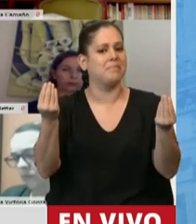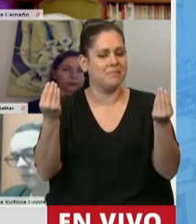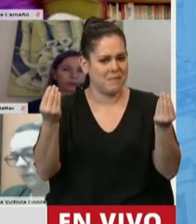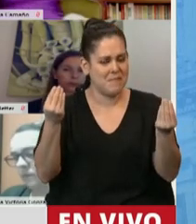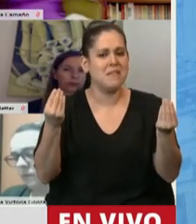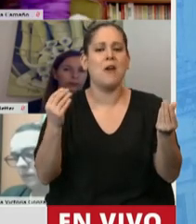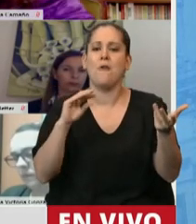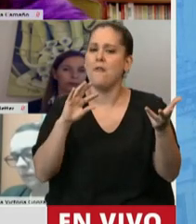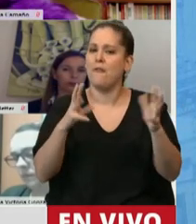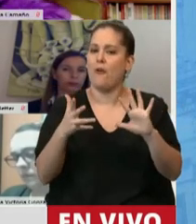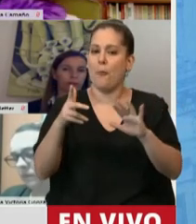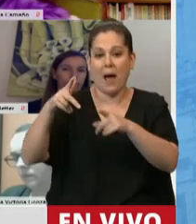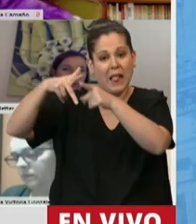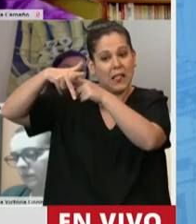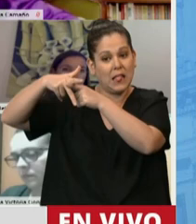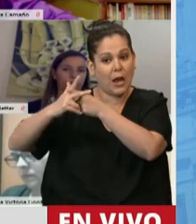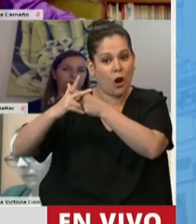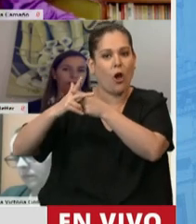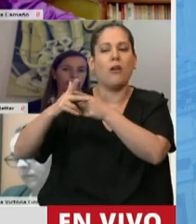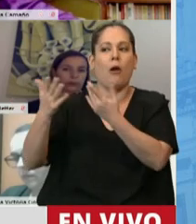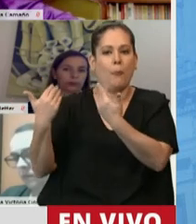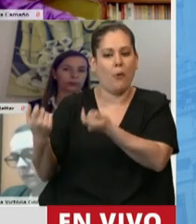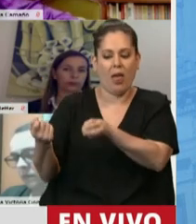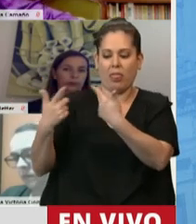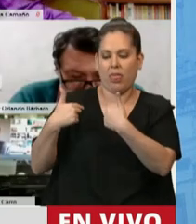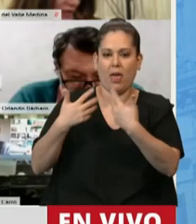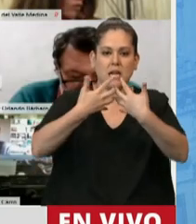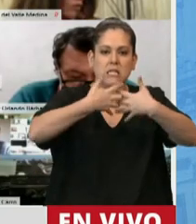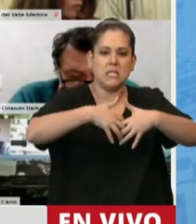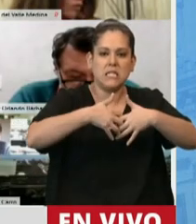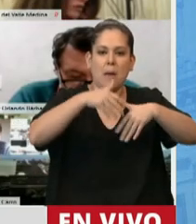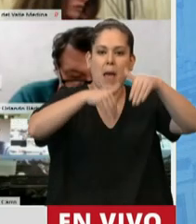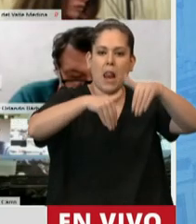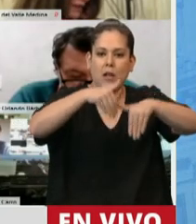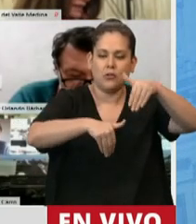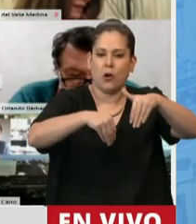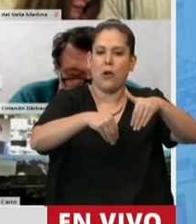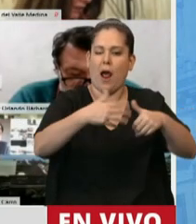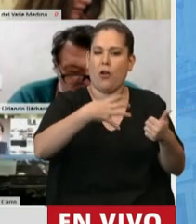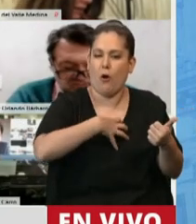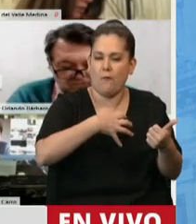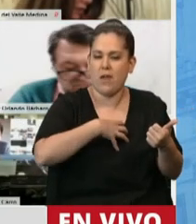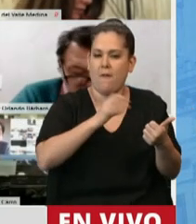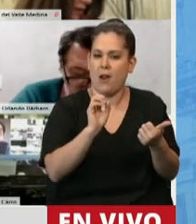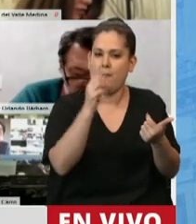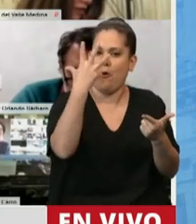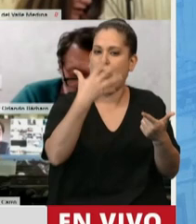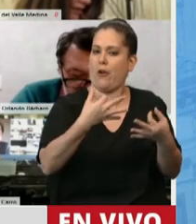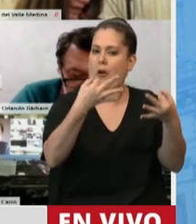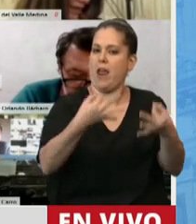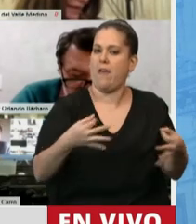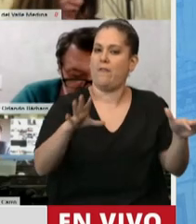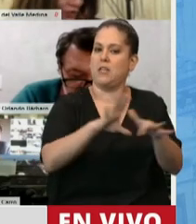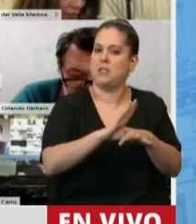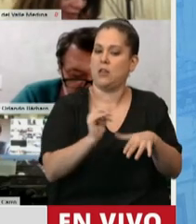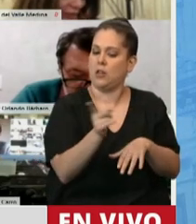cómo esa misma tecnología puede contribuir a que tengamos un sistema electoral más moderno confiable y eficiente todos